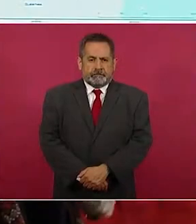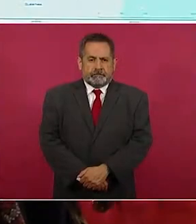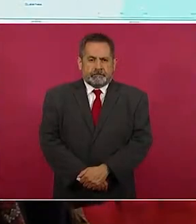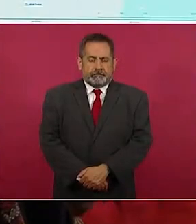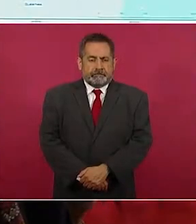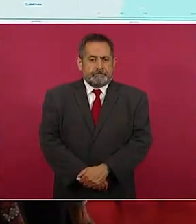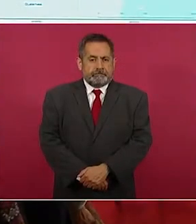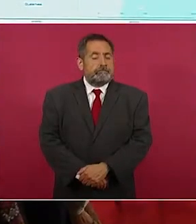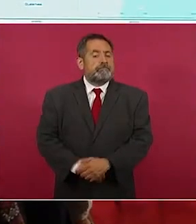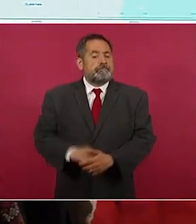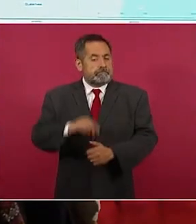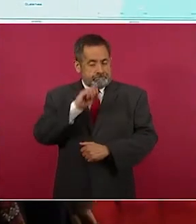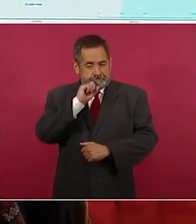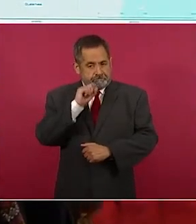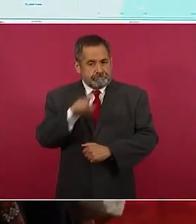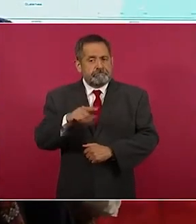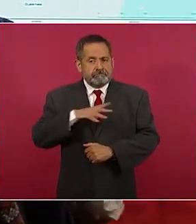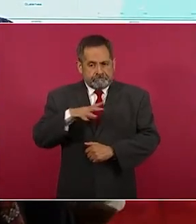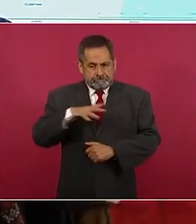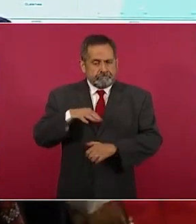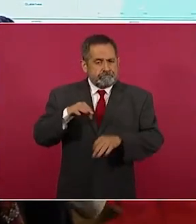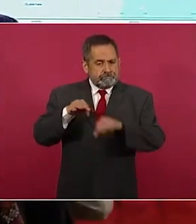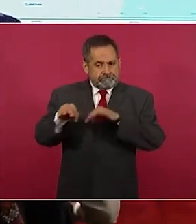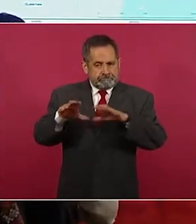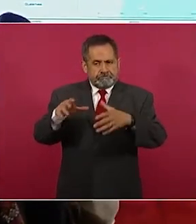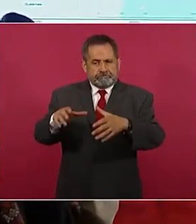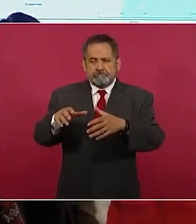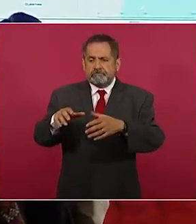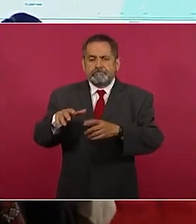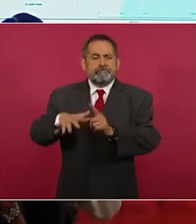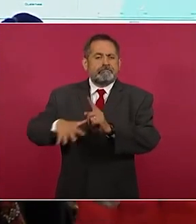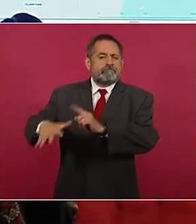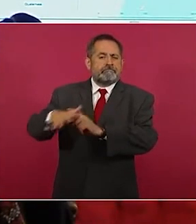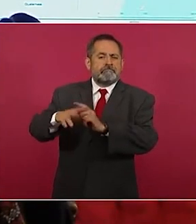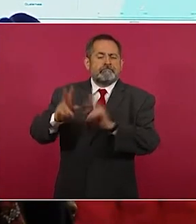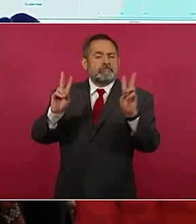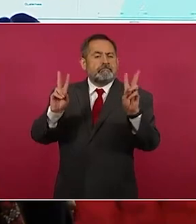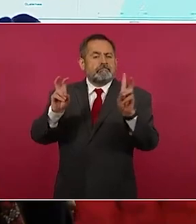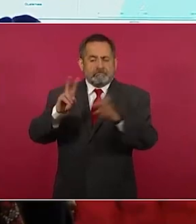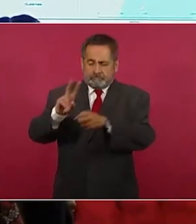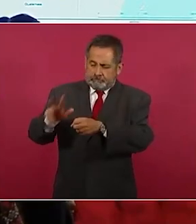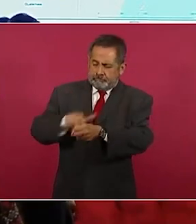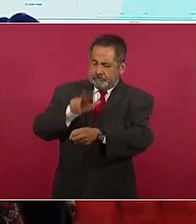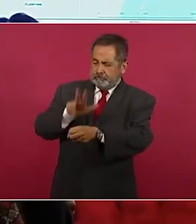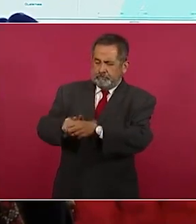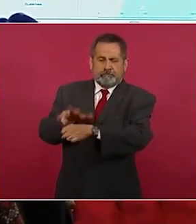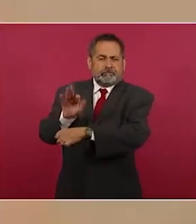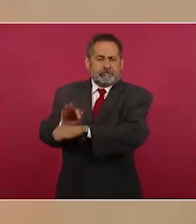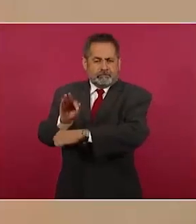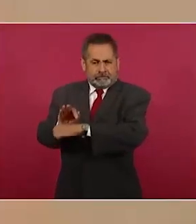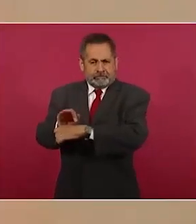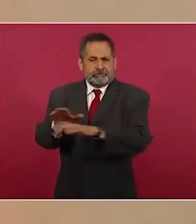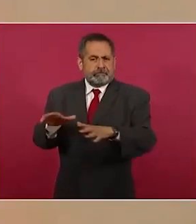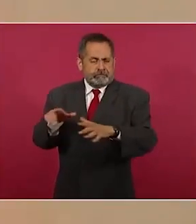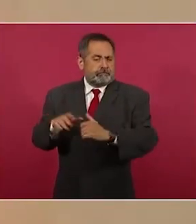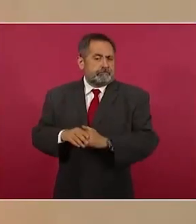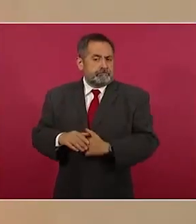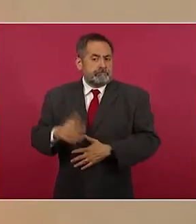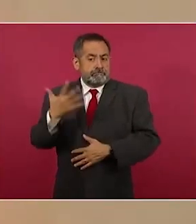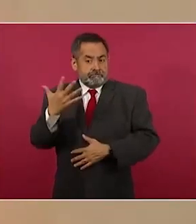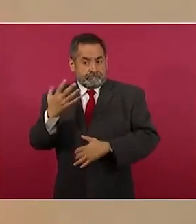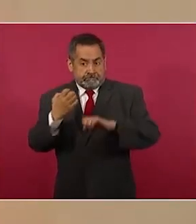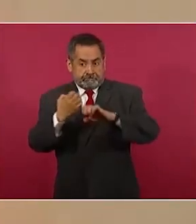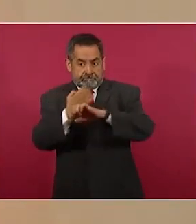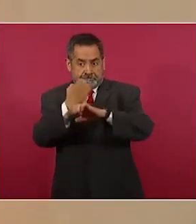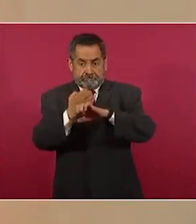Y también hay un trabajo ahí de áreas naturales protegidas y en estos cinco estados tenemos